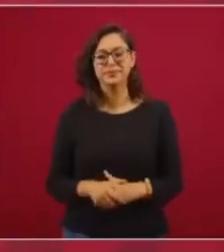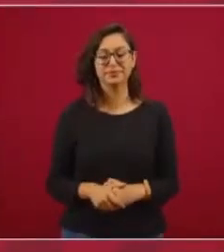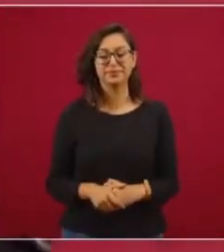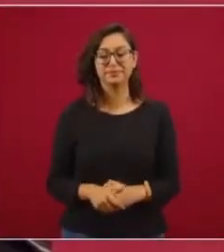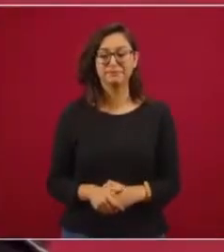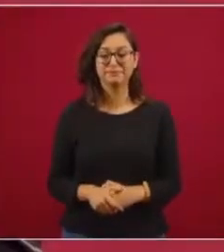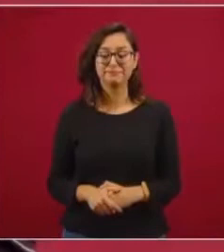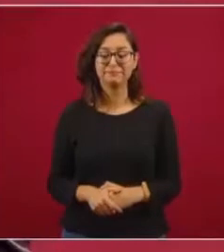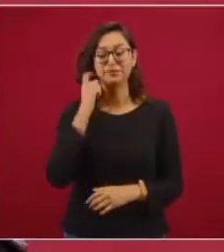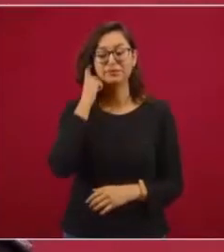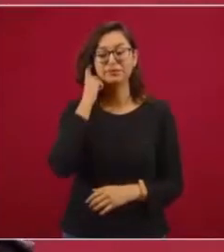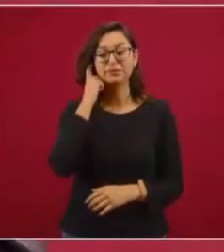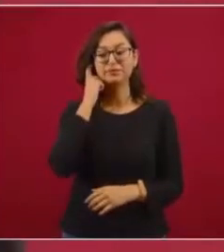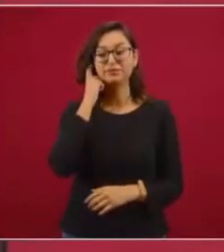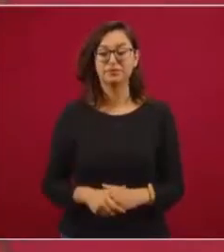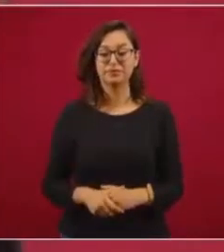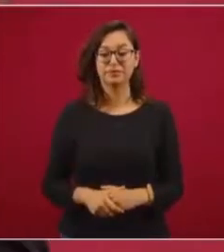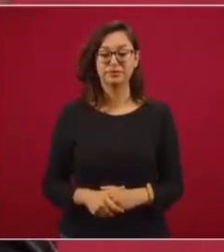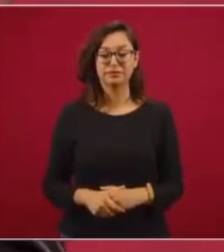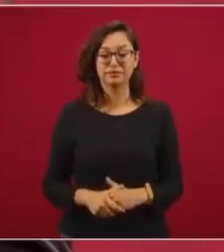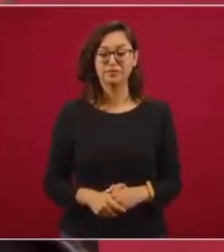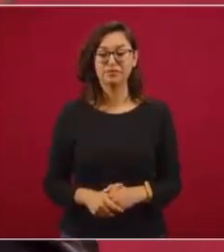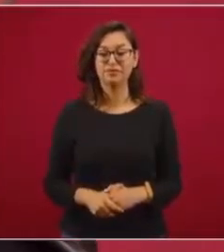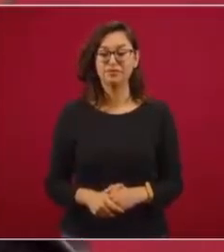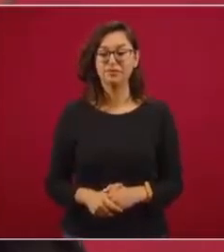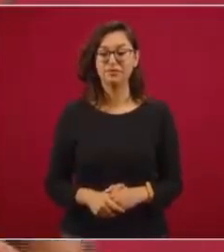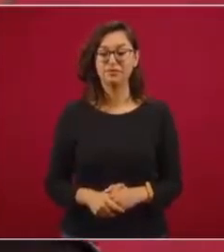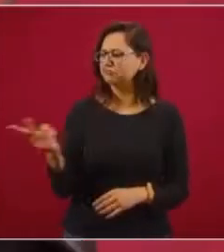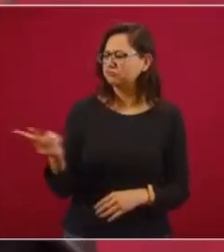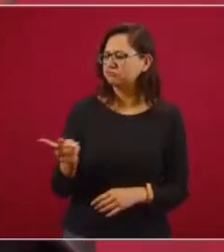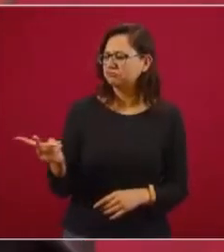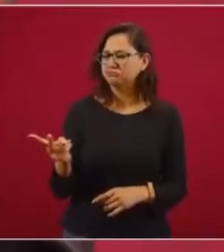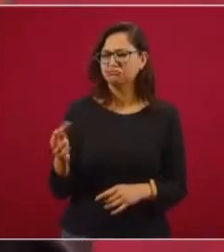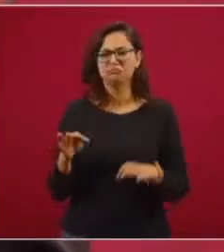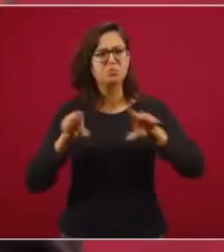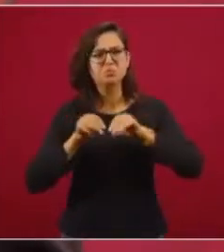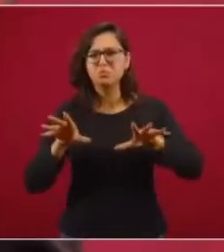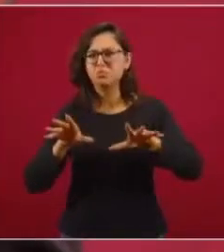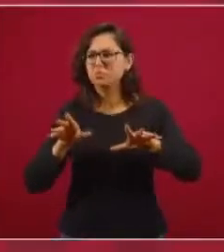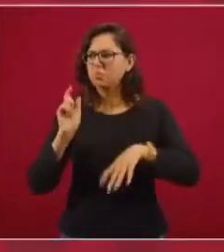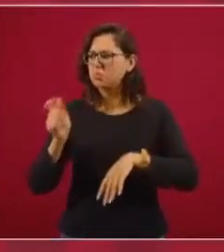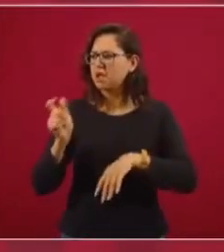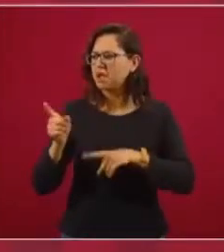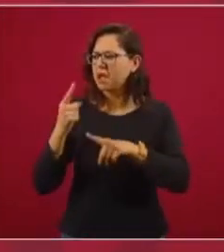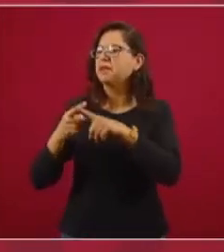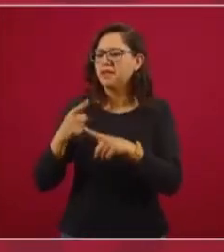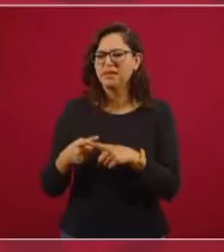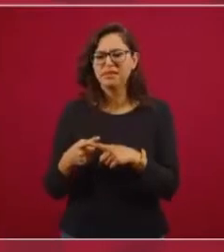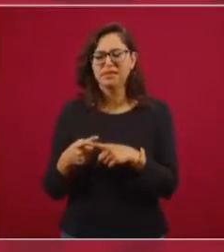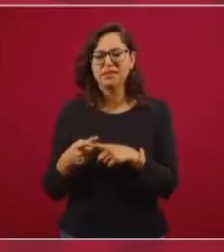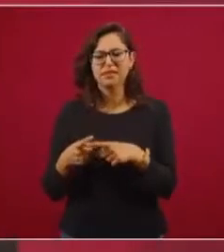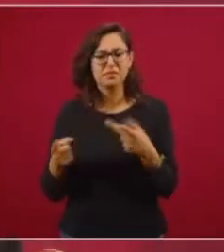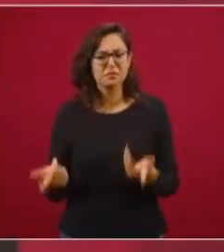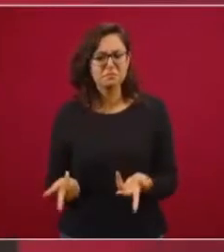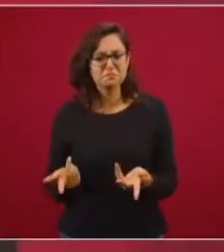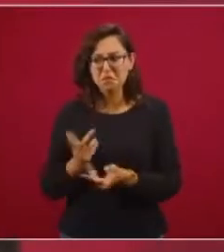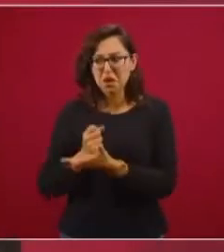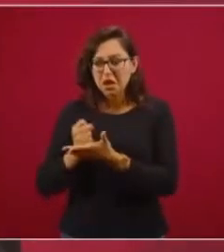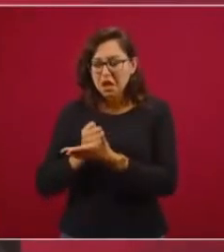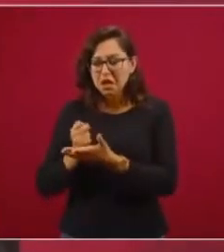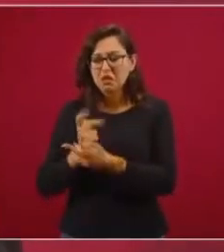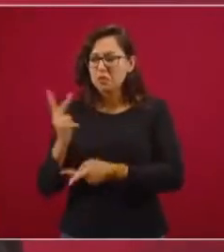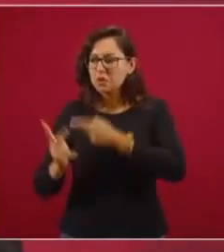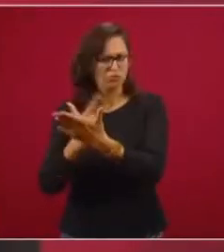o sea, cómo producen su programa, qué fuentes de financiamiento tienen,